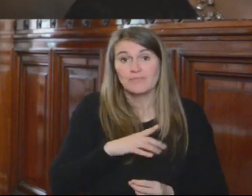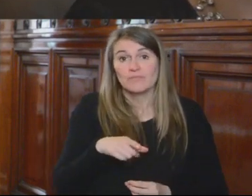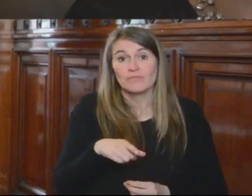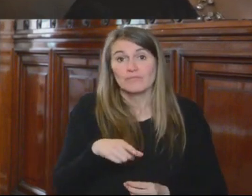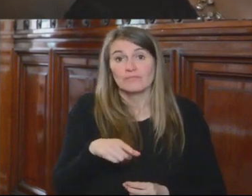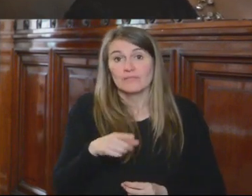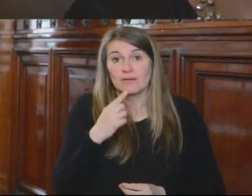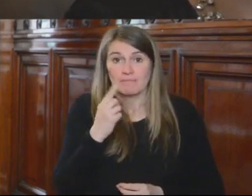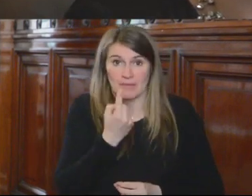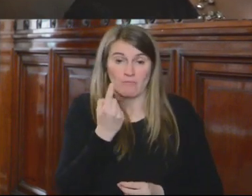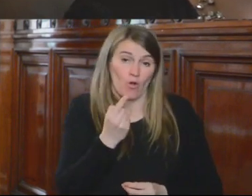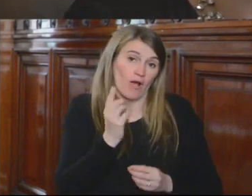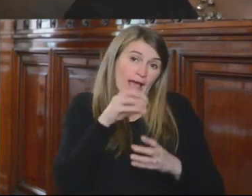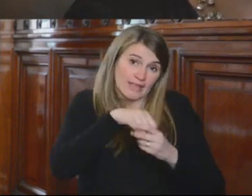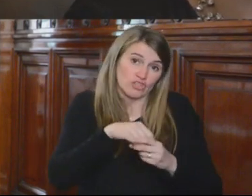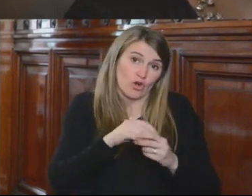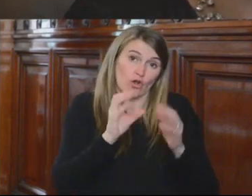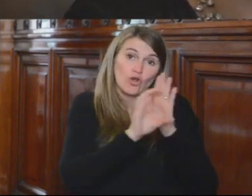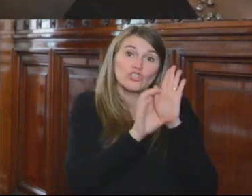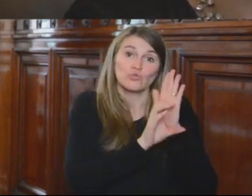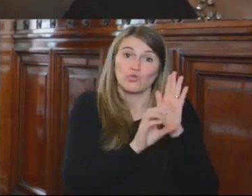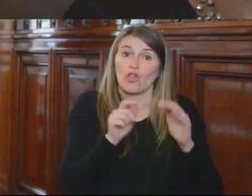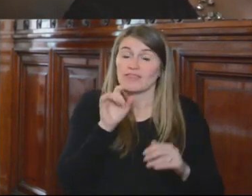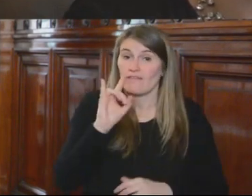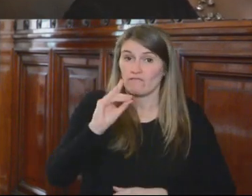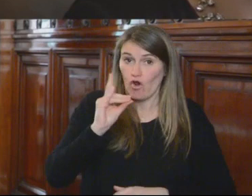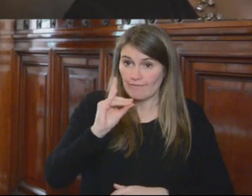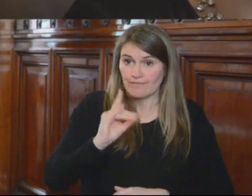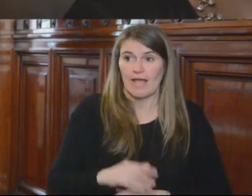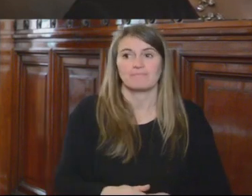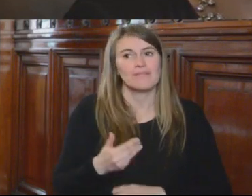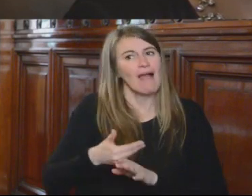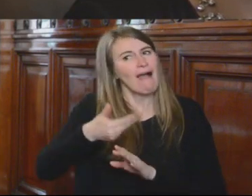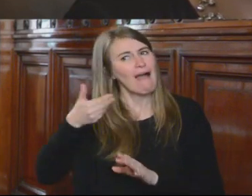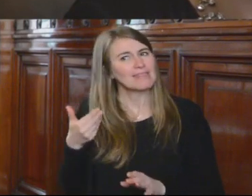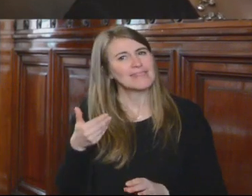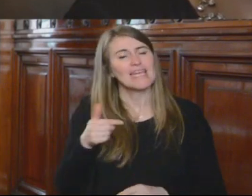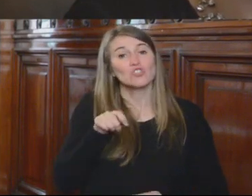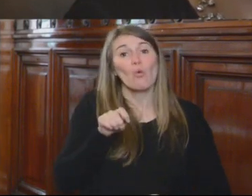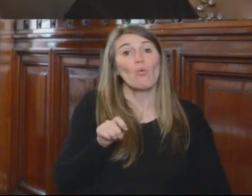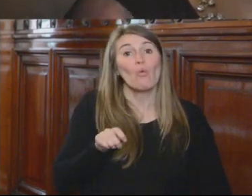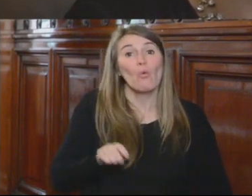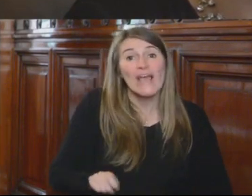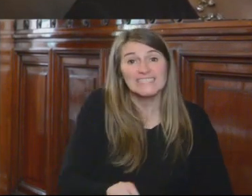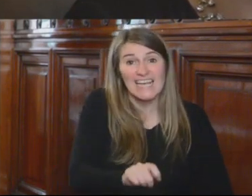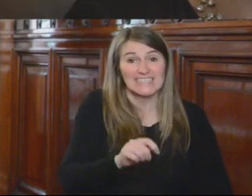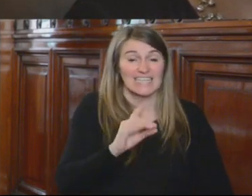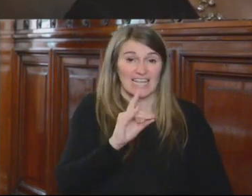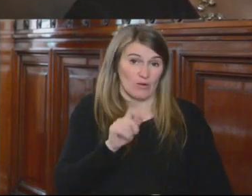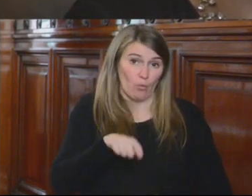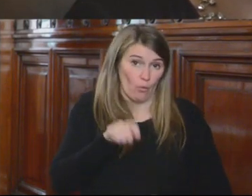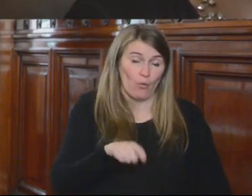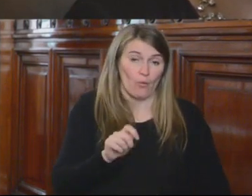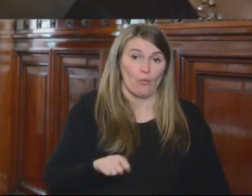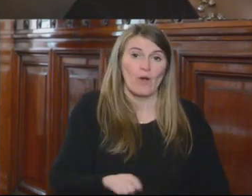Tribunal Constitucional de Bolivia. Hay que precisar que anteriormente los jueces bolivianos ingresaron a la carrera judicial